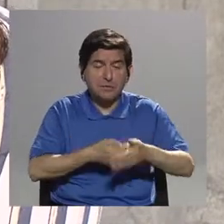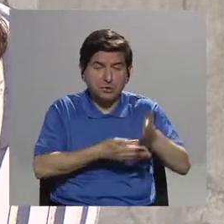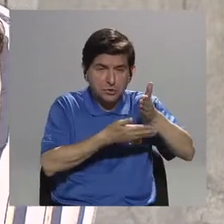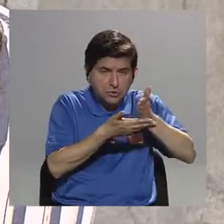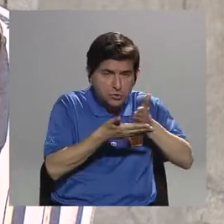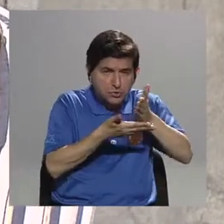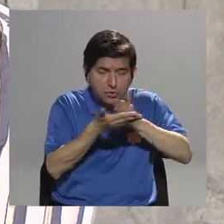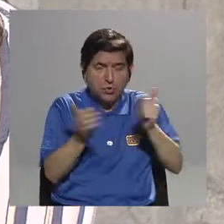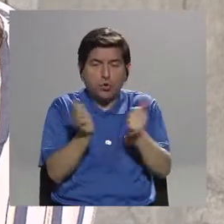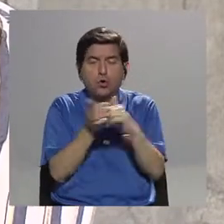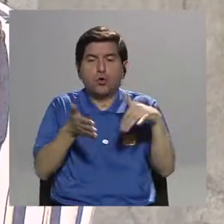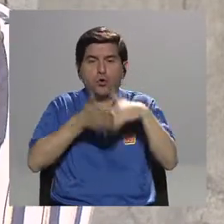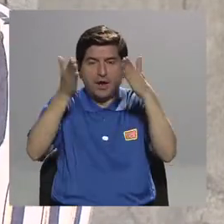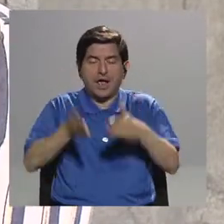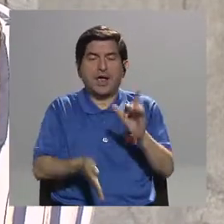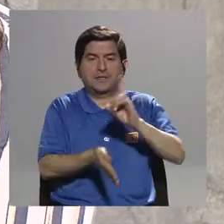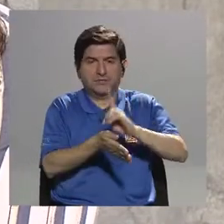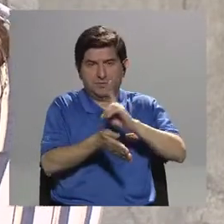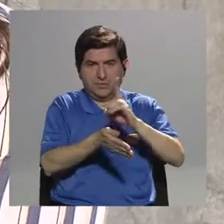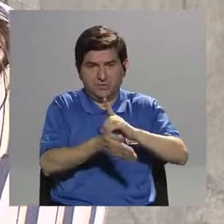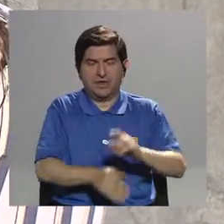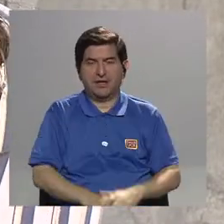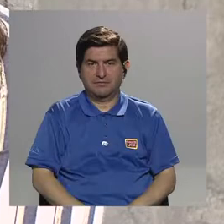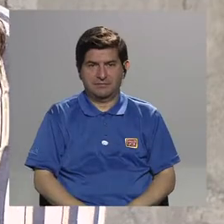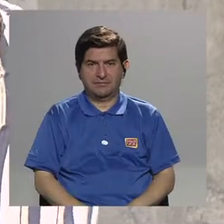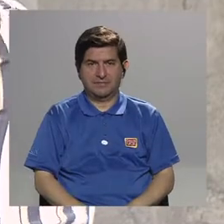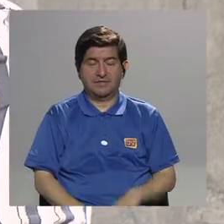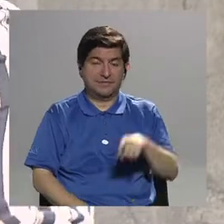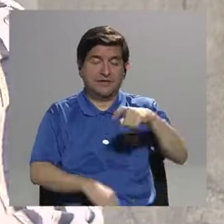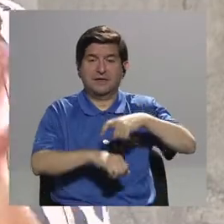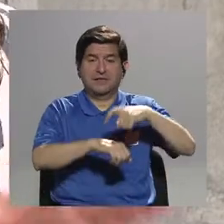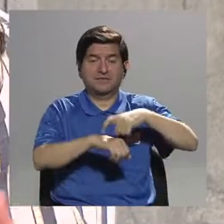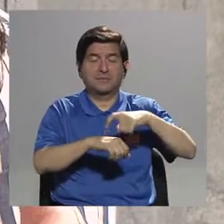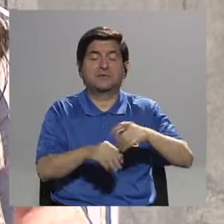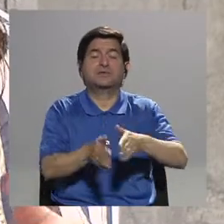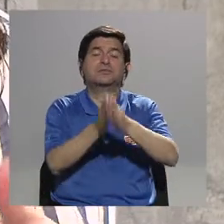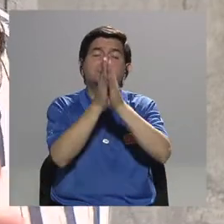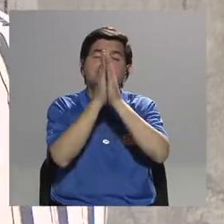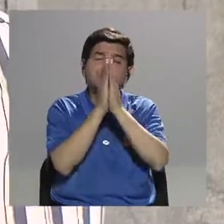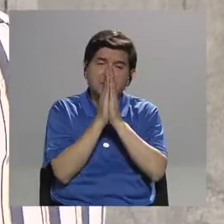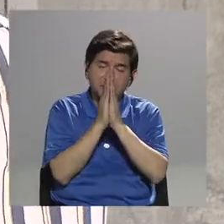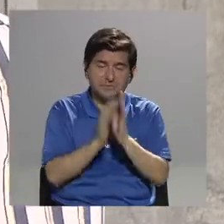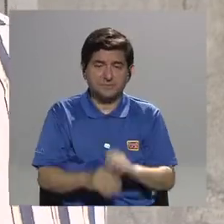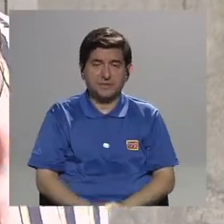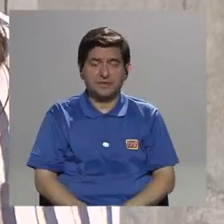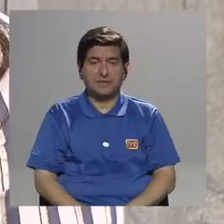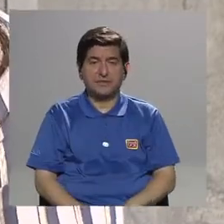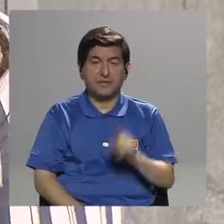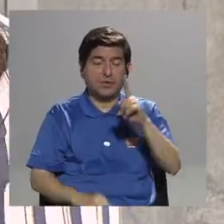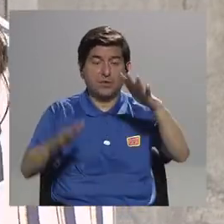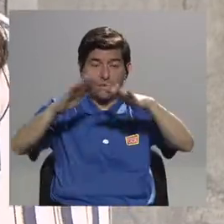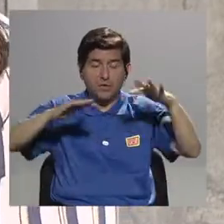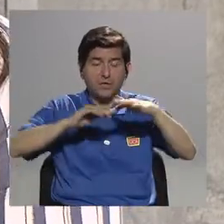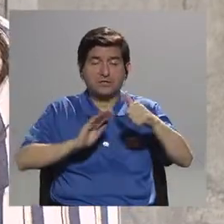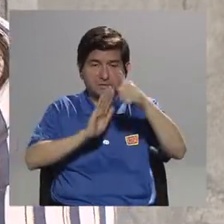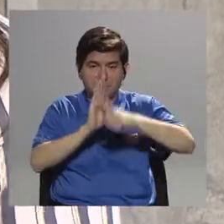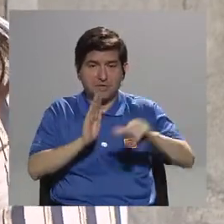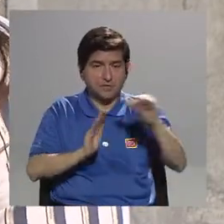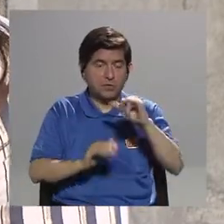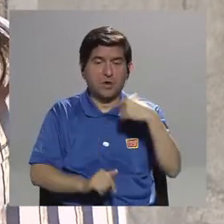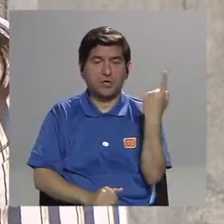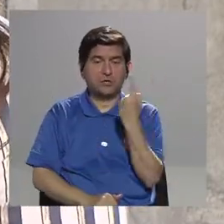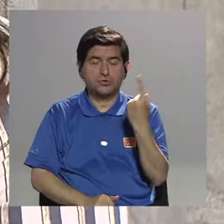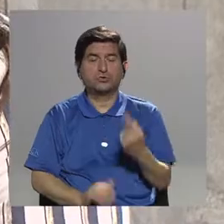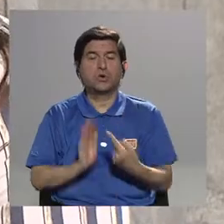medicina, entonces se les está solicitando, se les pone como un campo quirúrgico y que solo tengan descubierta la parte